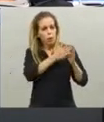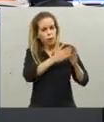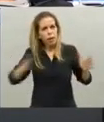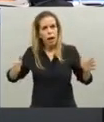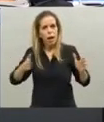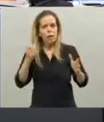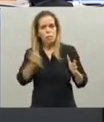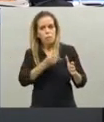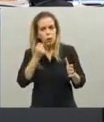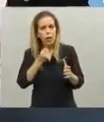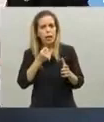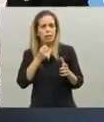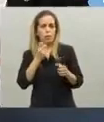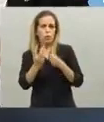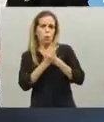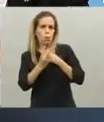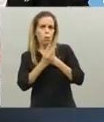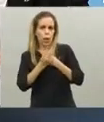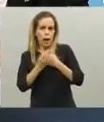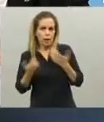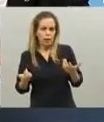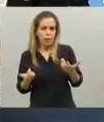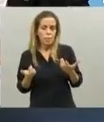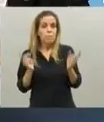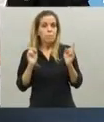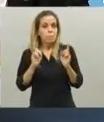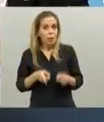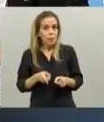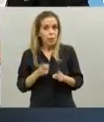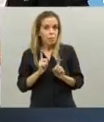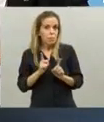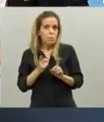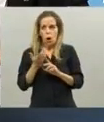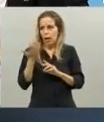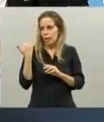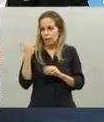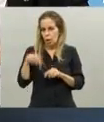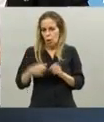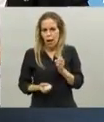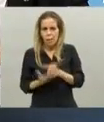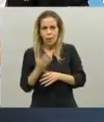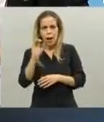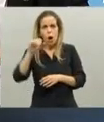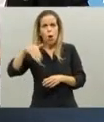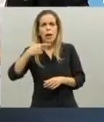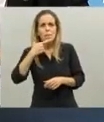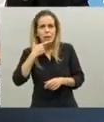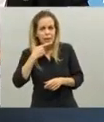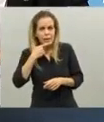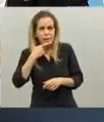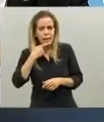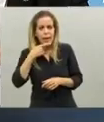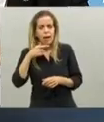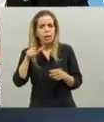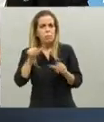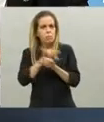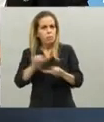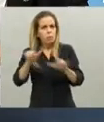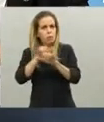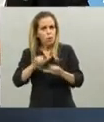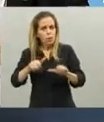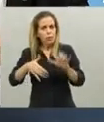porteños. y además, como agregado otro dato importante, ayer mismo, hoy creo la mañana, la Organización Mundial de la Salud puso a